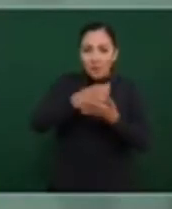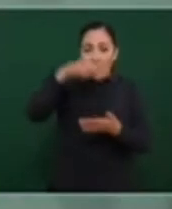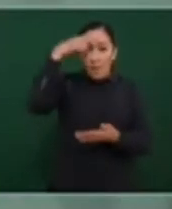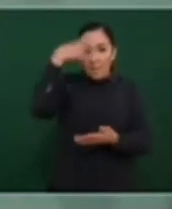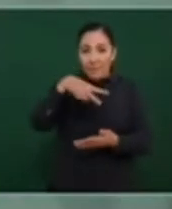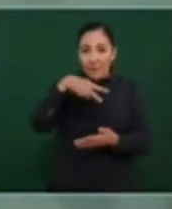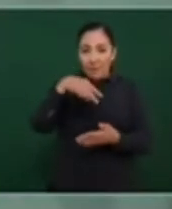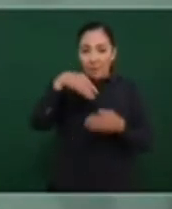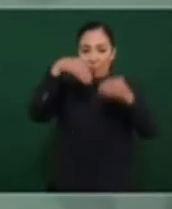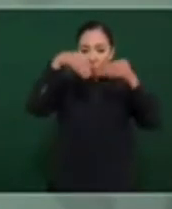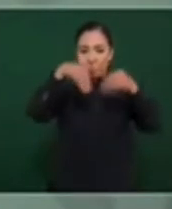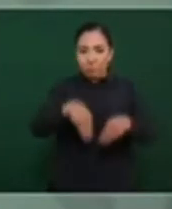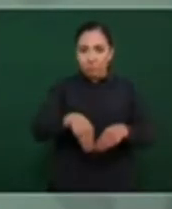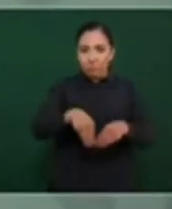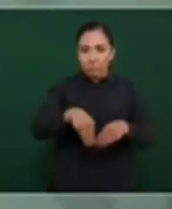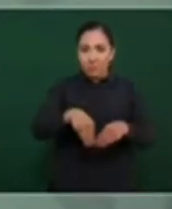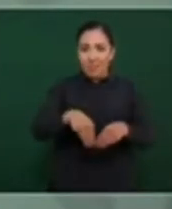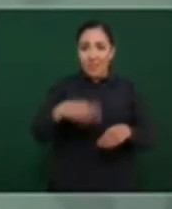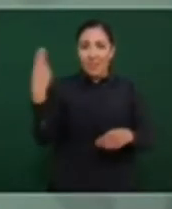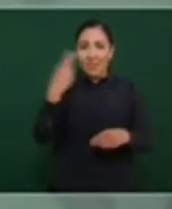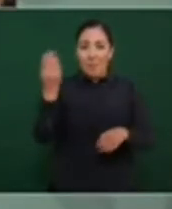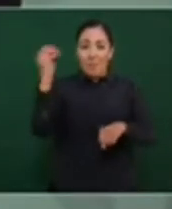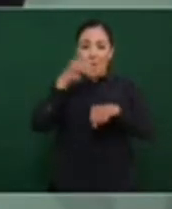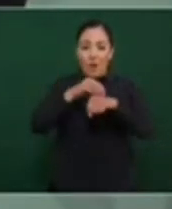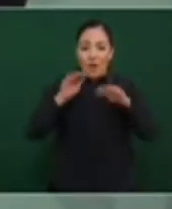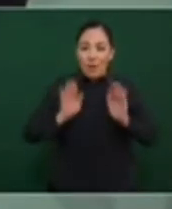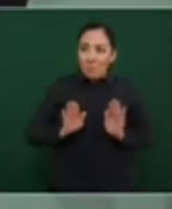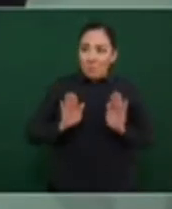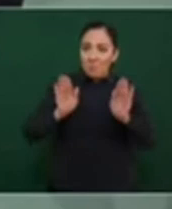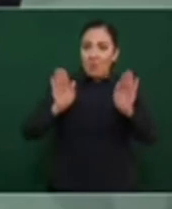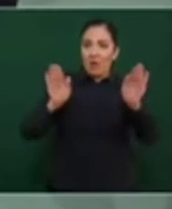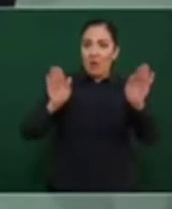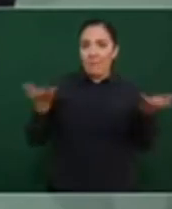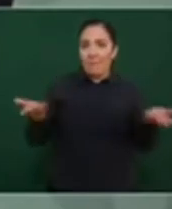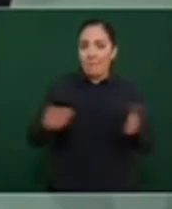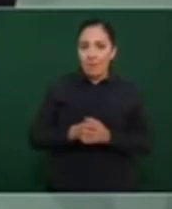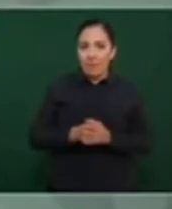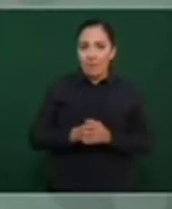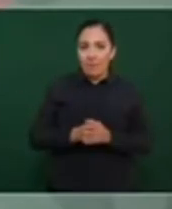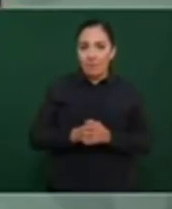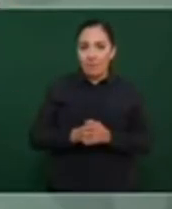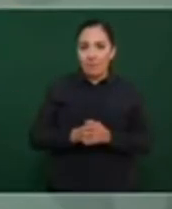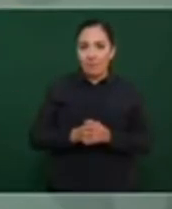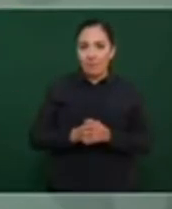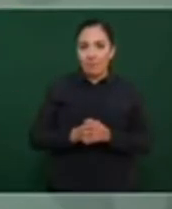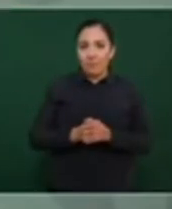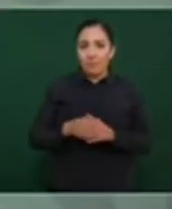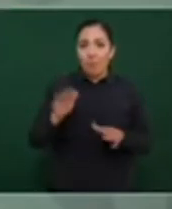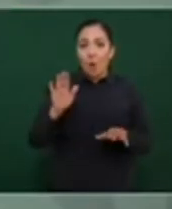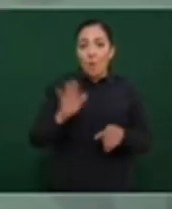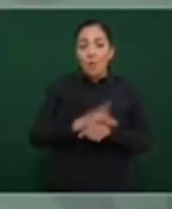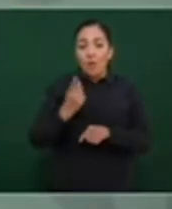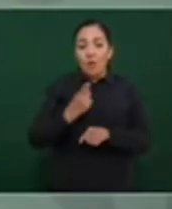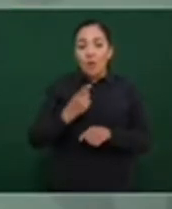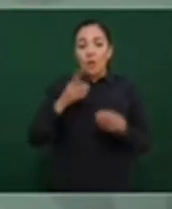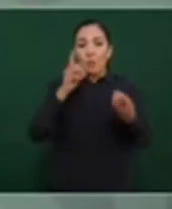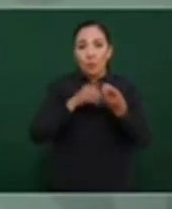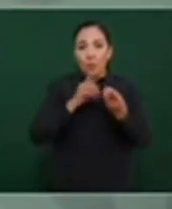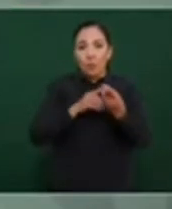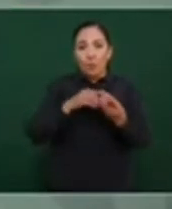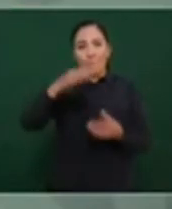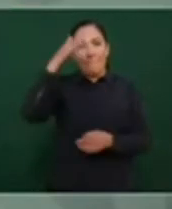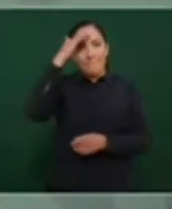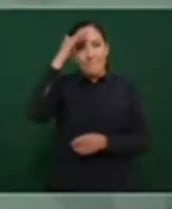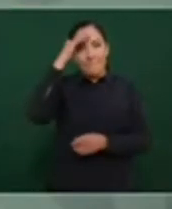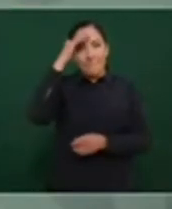y donde tenían pensado hacer el aeropuerto es la